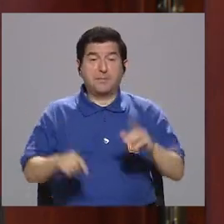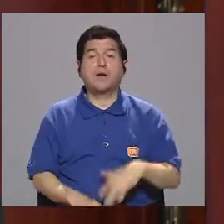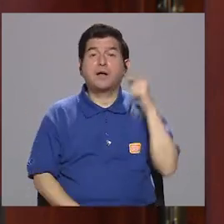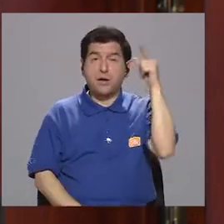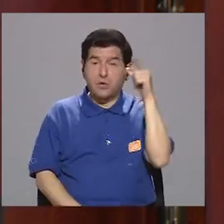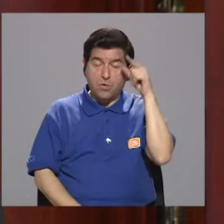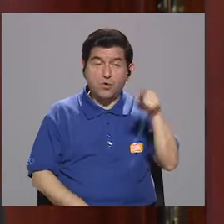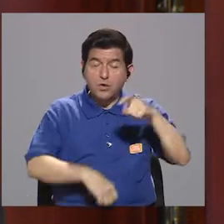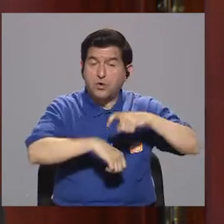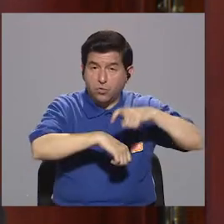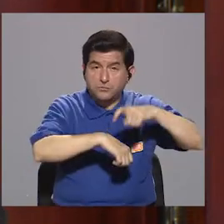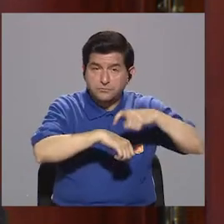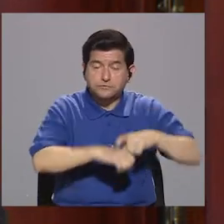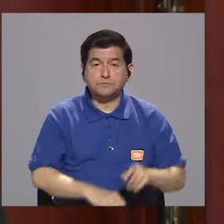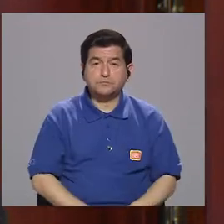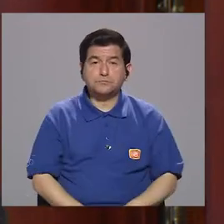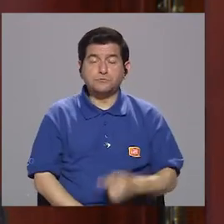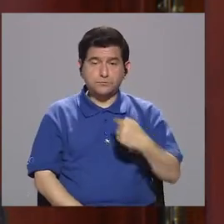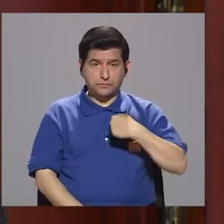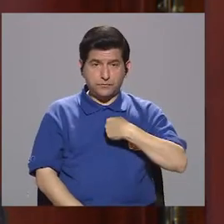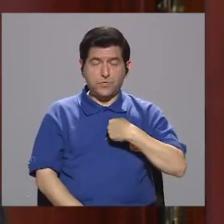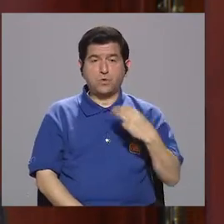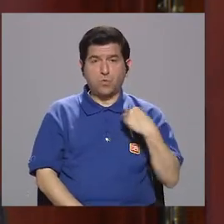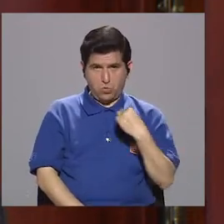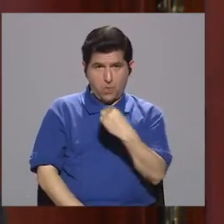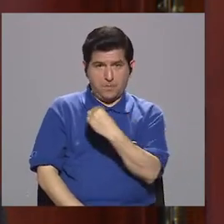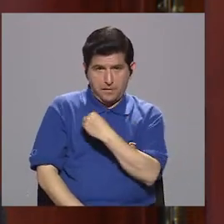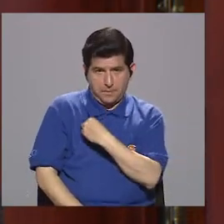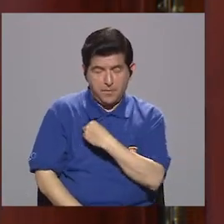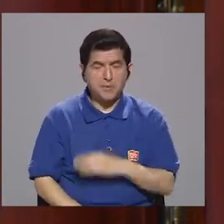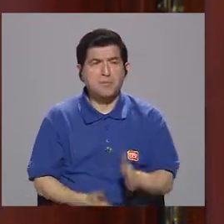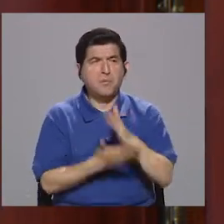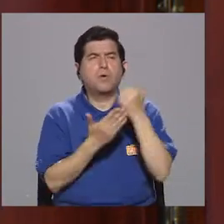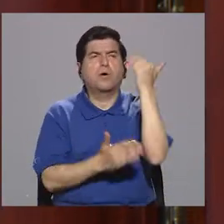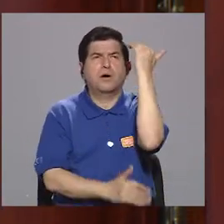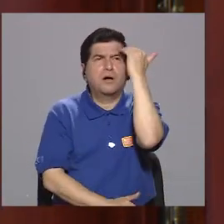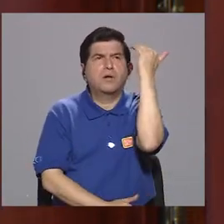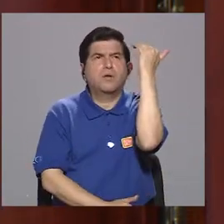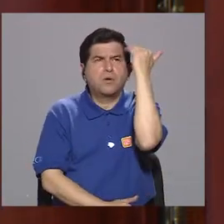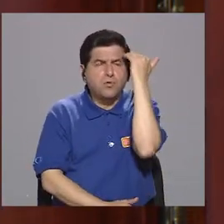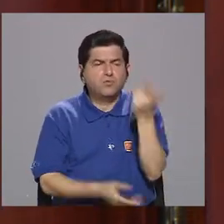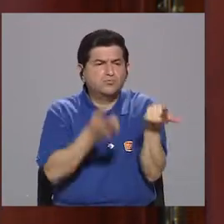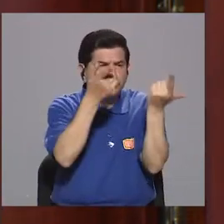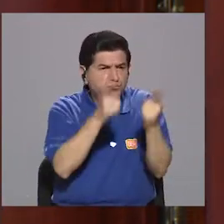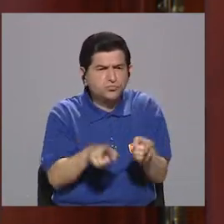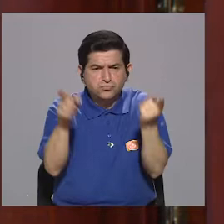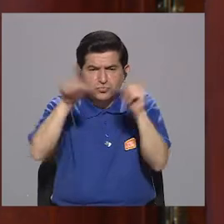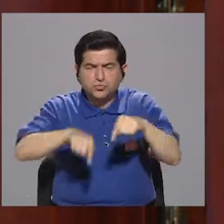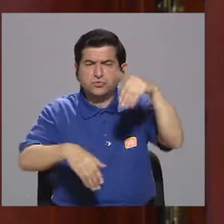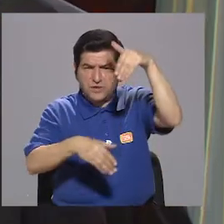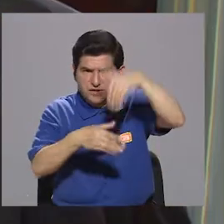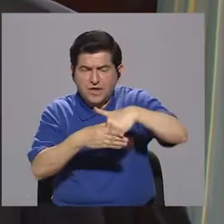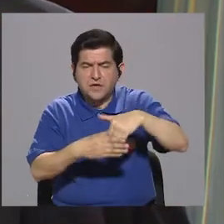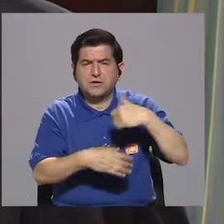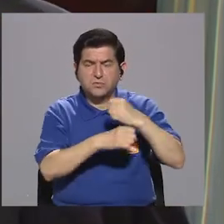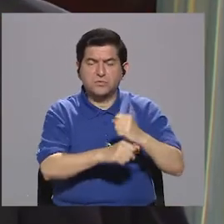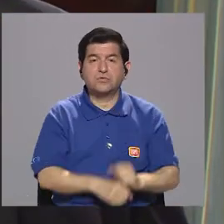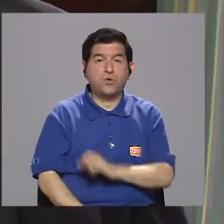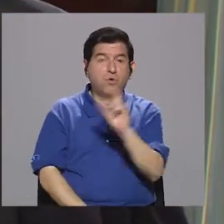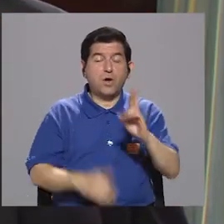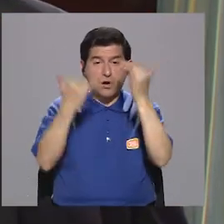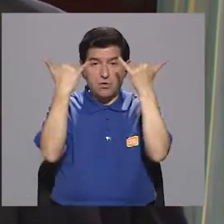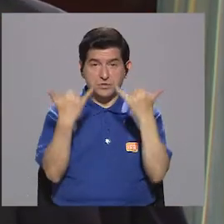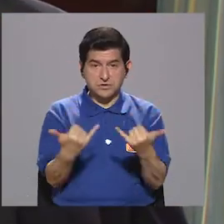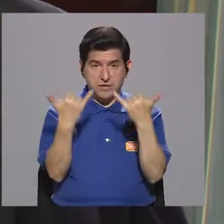supuesto que ese periodo de regidor me permitió tener algún conocimiento de lo que sucedía aquí en la municipalidad. Usted sabe que en la Costa Rica